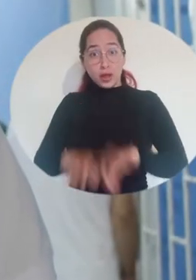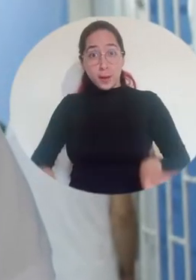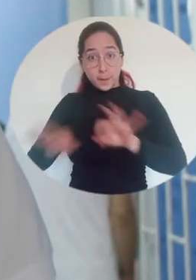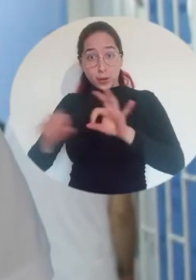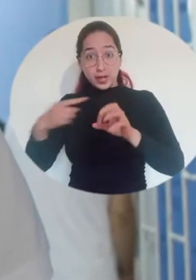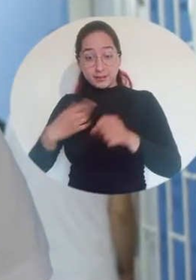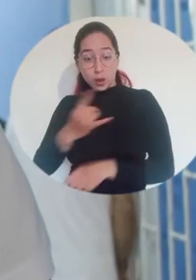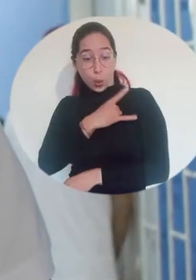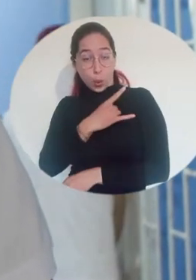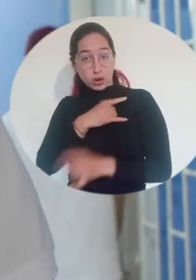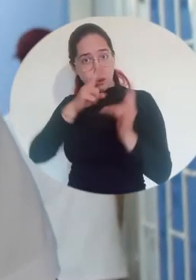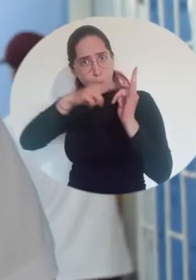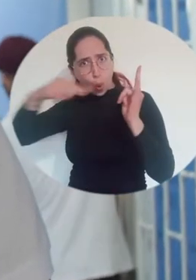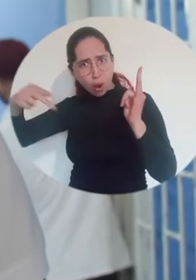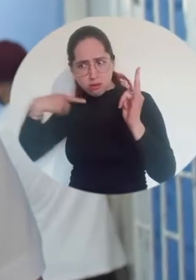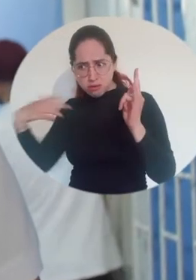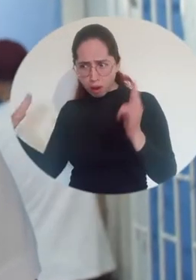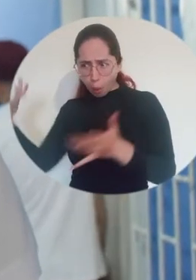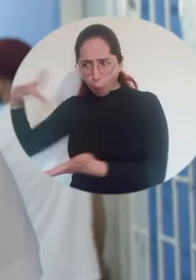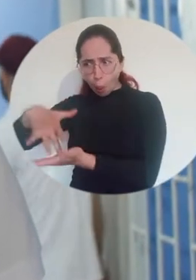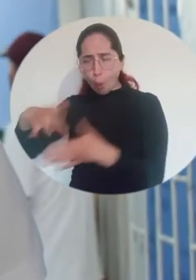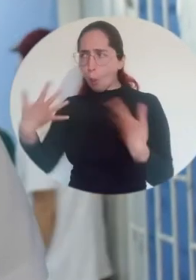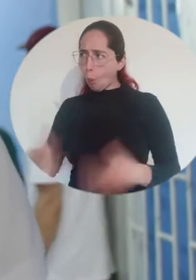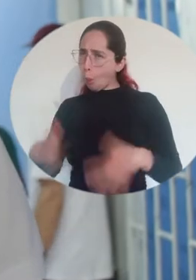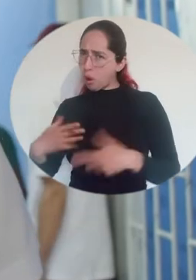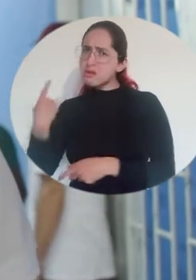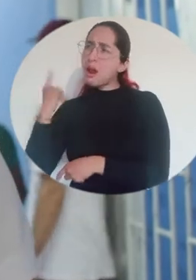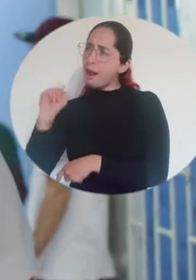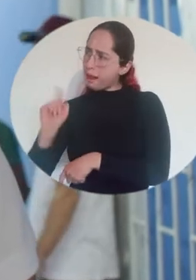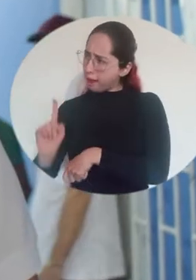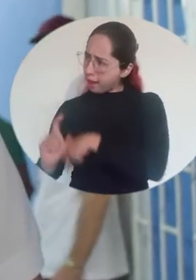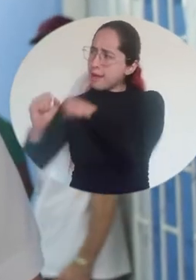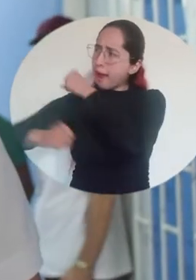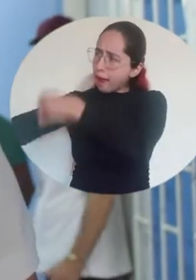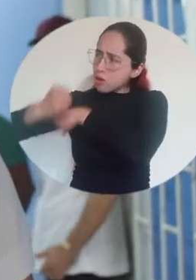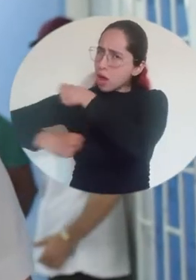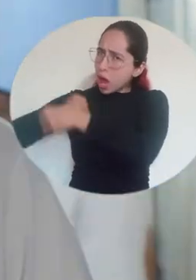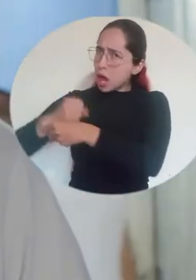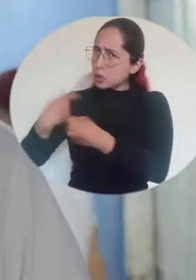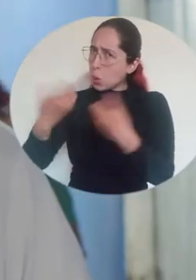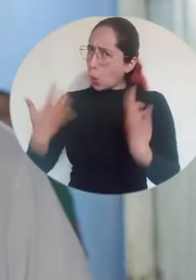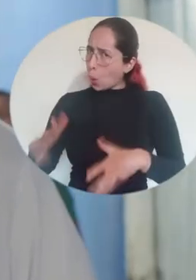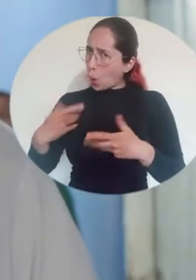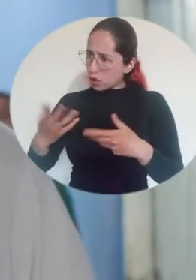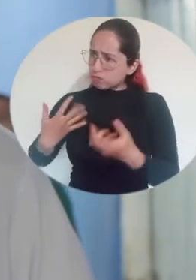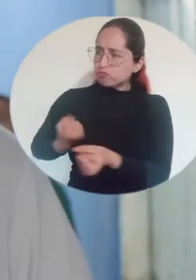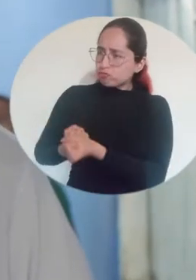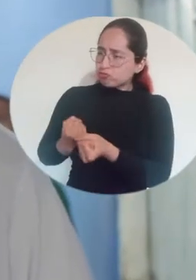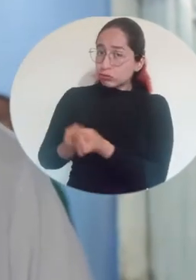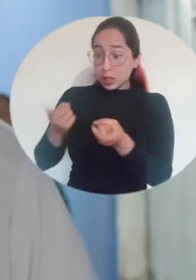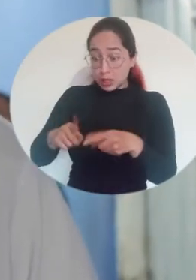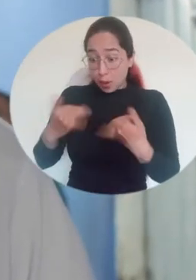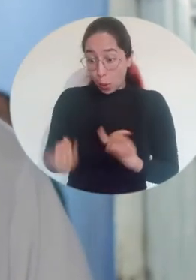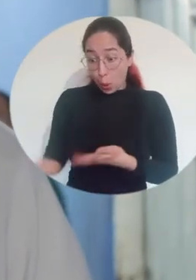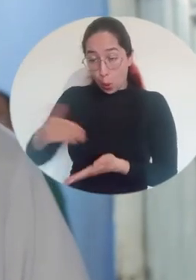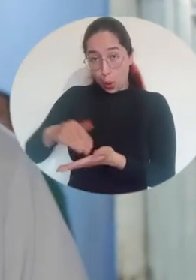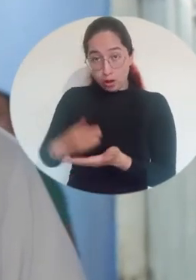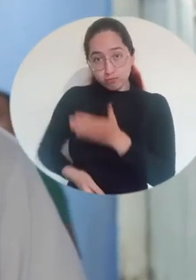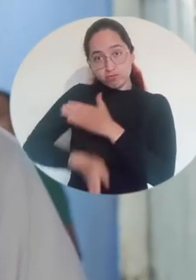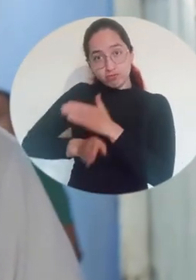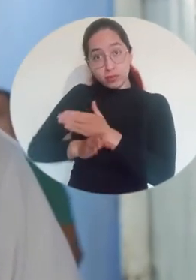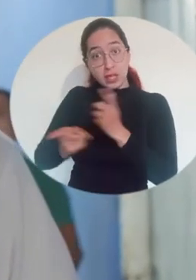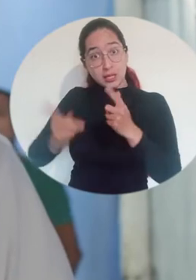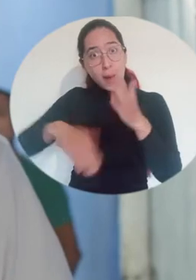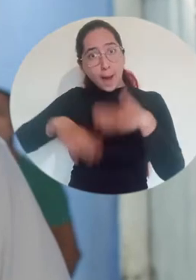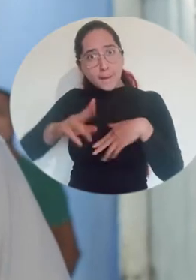presencia de la Universidad de Magdalena, que viene desde ya hace varios años acompañándonos, retomando ese apoyo que nos brinda